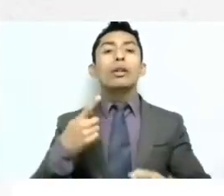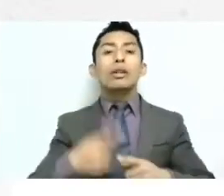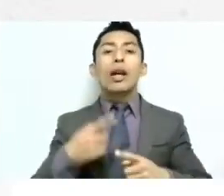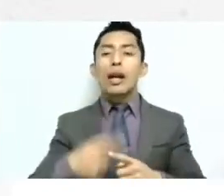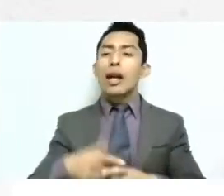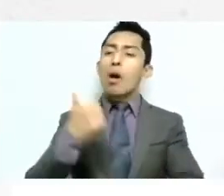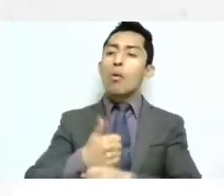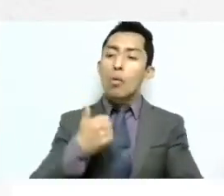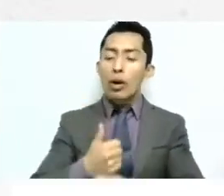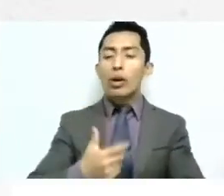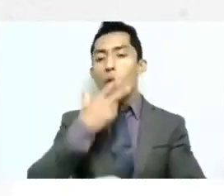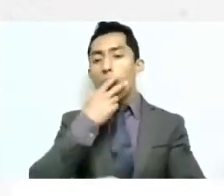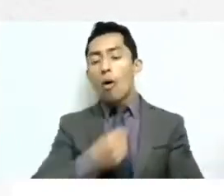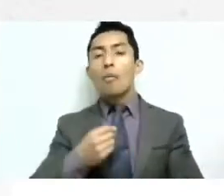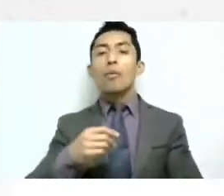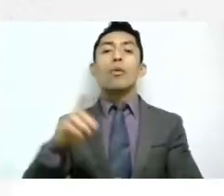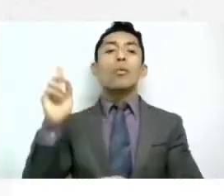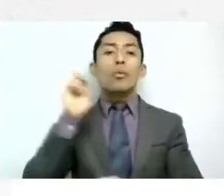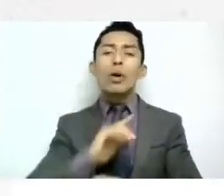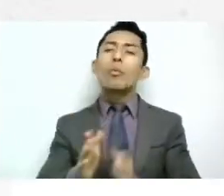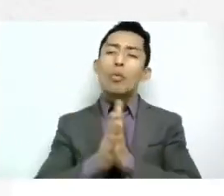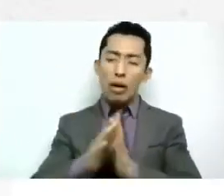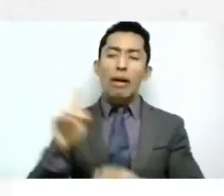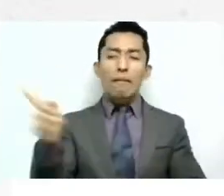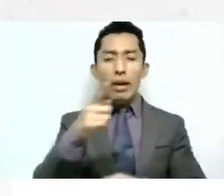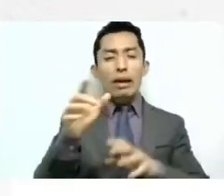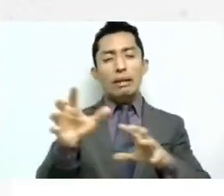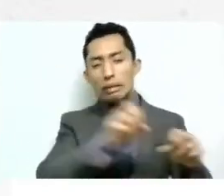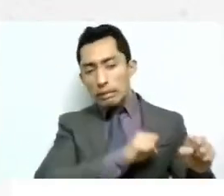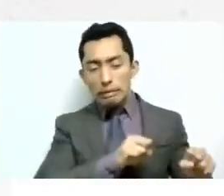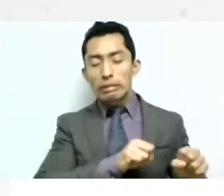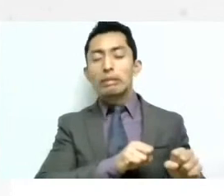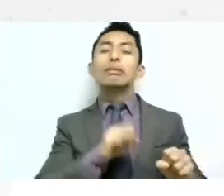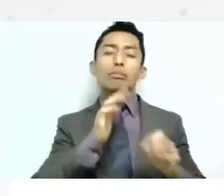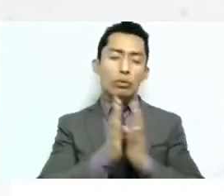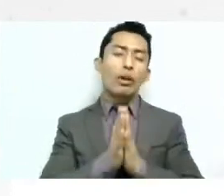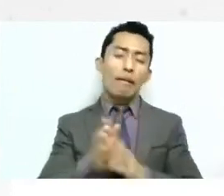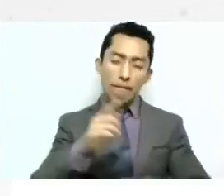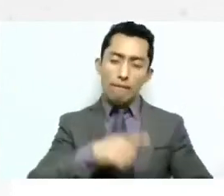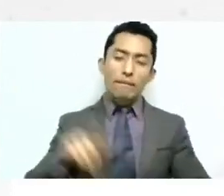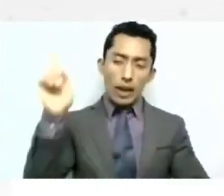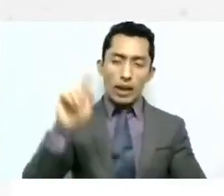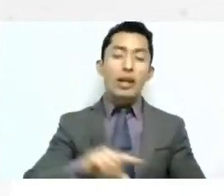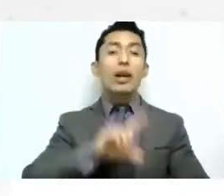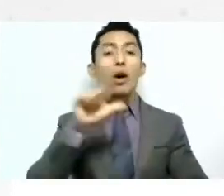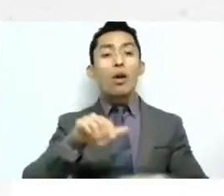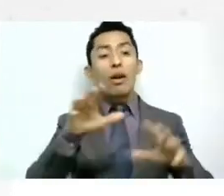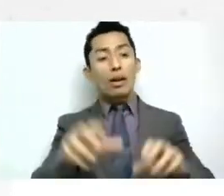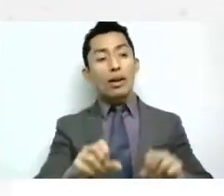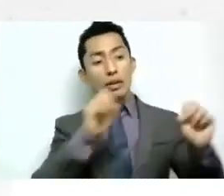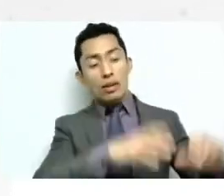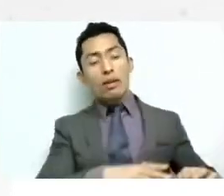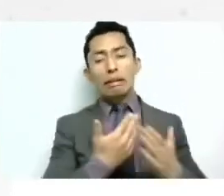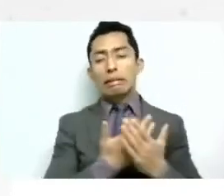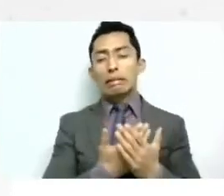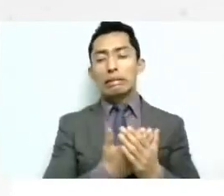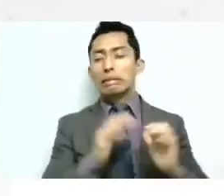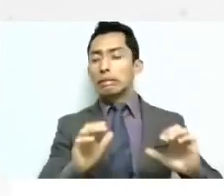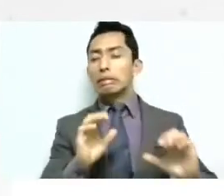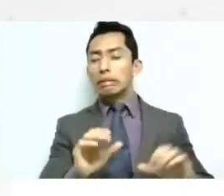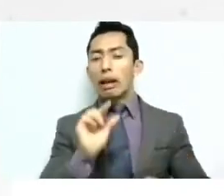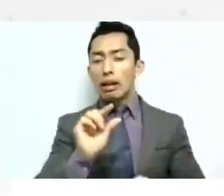abuelito a la abuelita que vaya por ellos en el mejor de los casos y que se los lleven y que los cuiden en ese tiempo